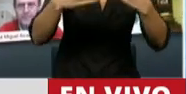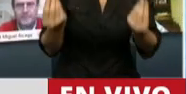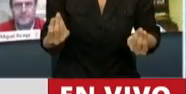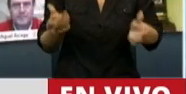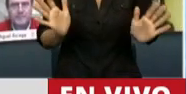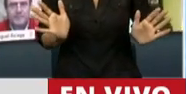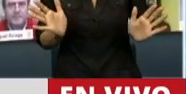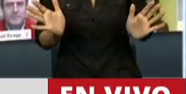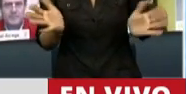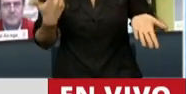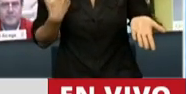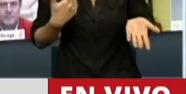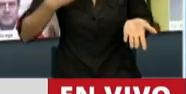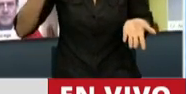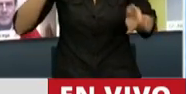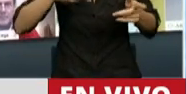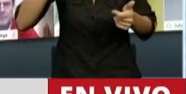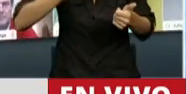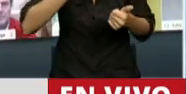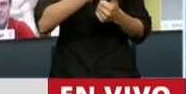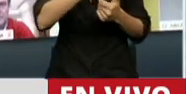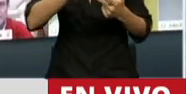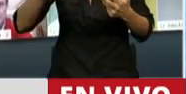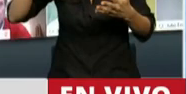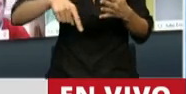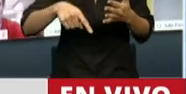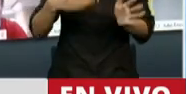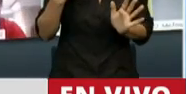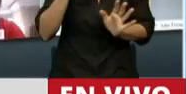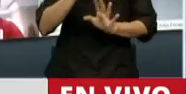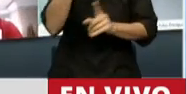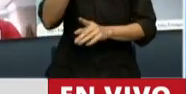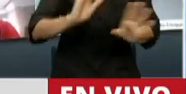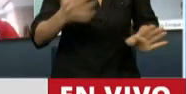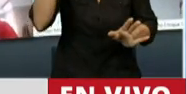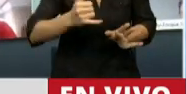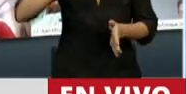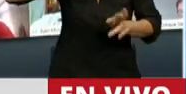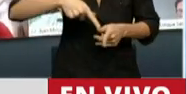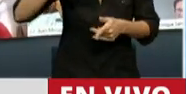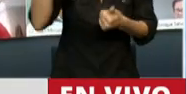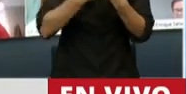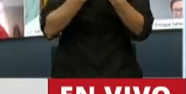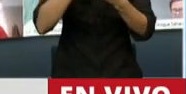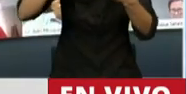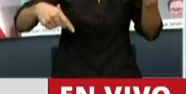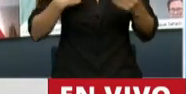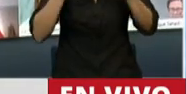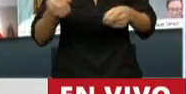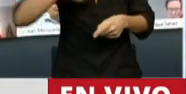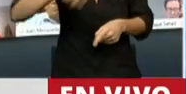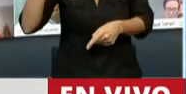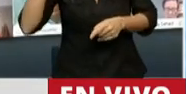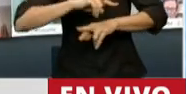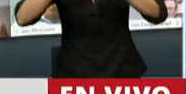La Argentina tiene muchos planes. Hoy se lanzó uno que mencioné. Pero es llamativo que todavía sigamos creyendo en los planes económicos